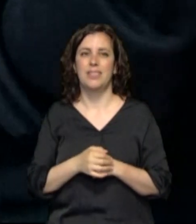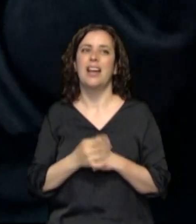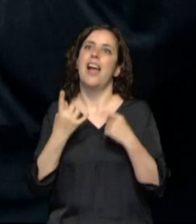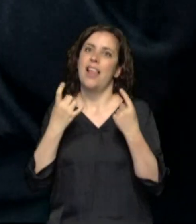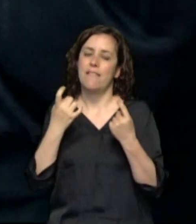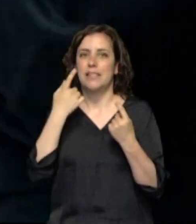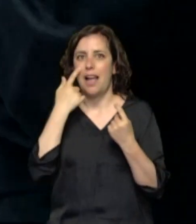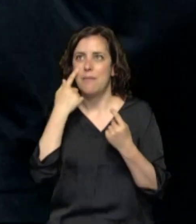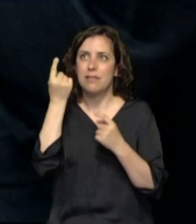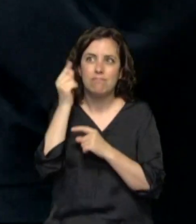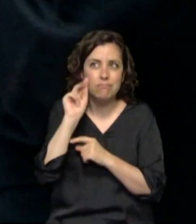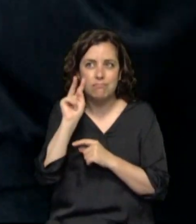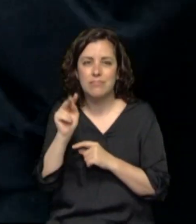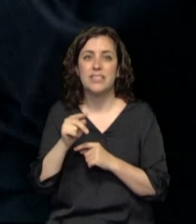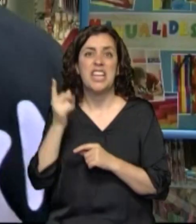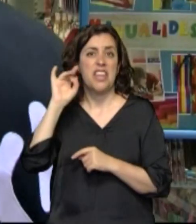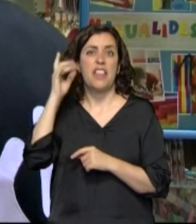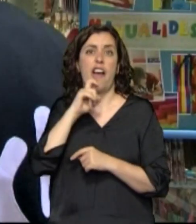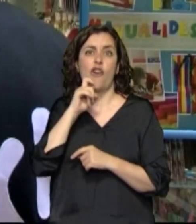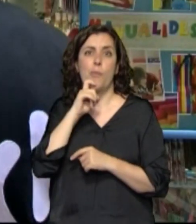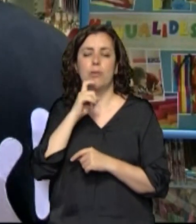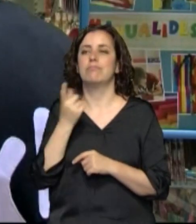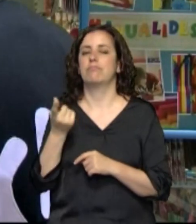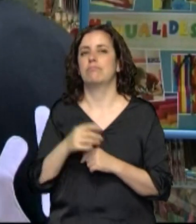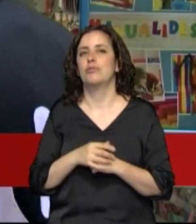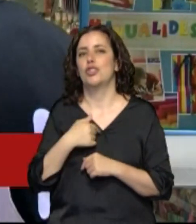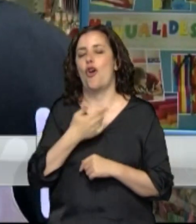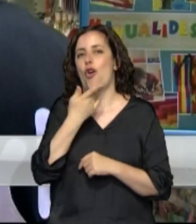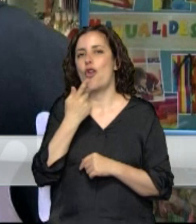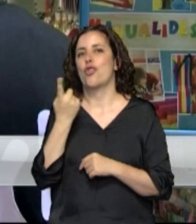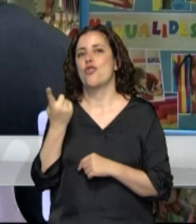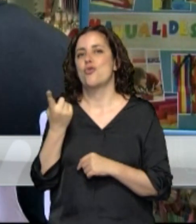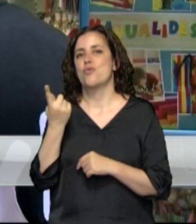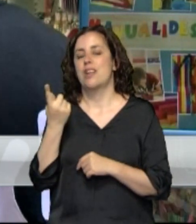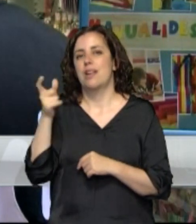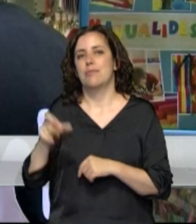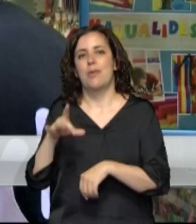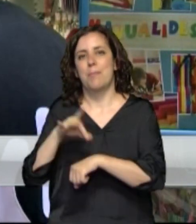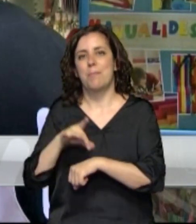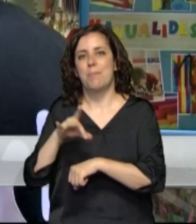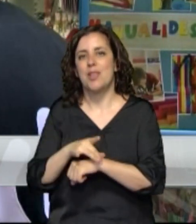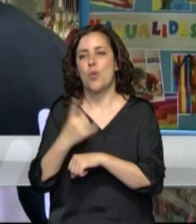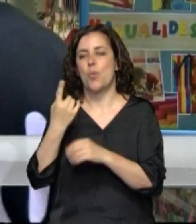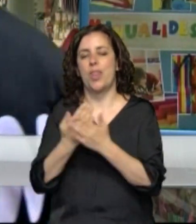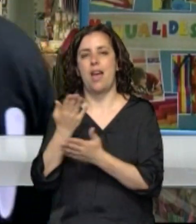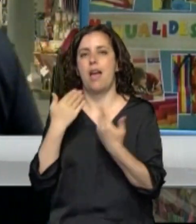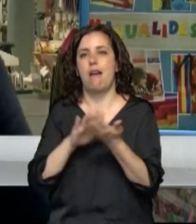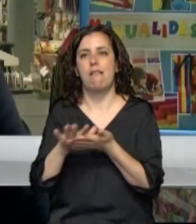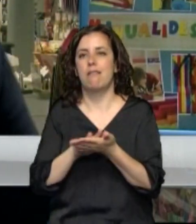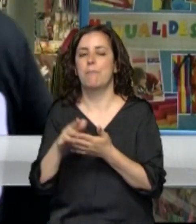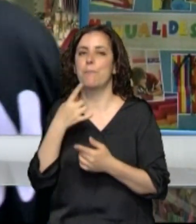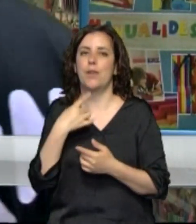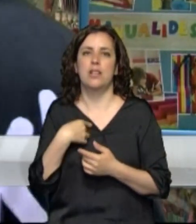las caras. Una idea surgida en pleno confinamiento. Bueno, conozco a una médico y un día hablando pues eso, me contaba la situación de que era,